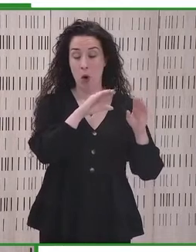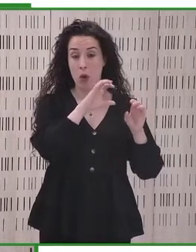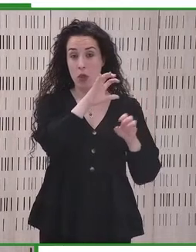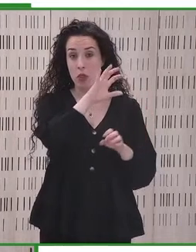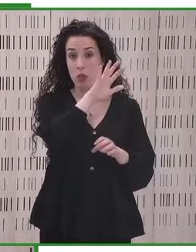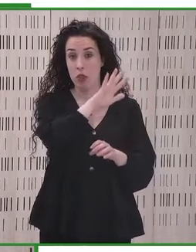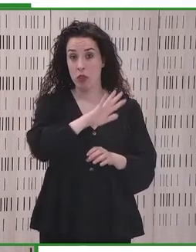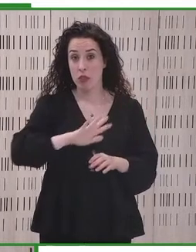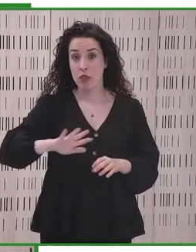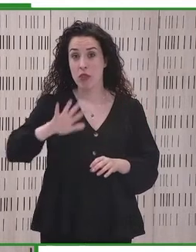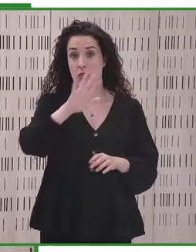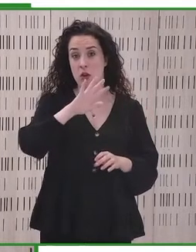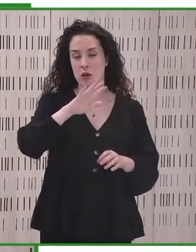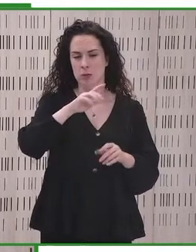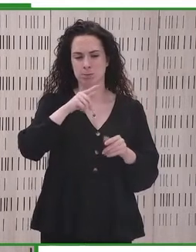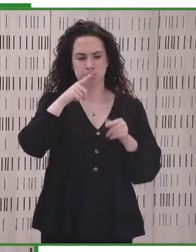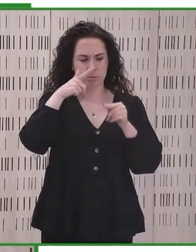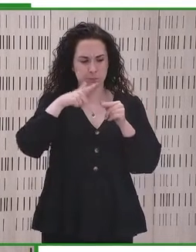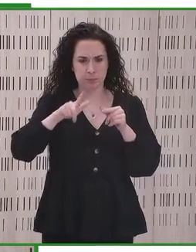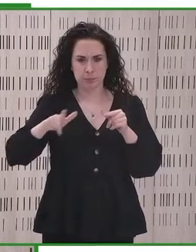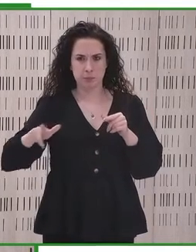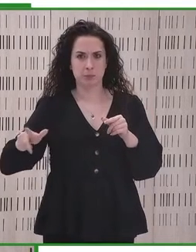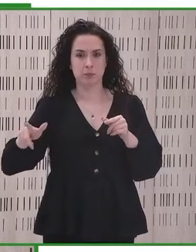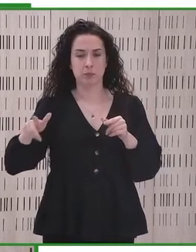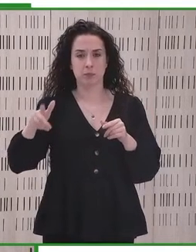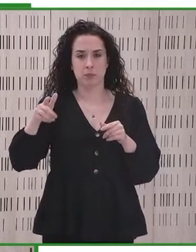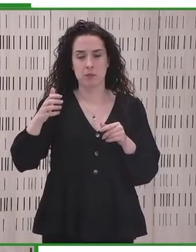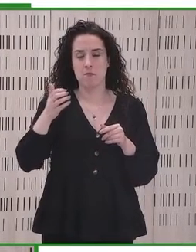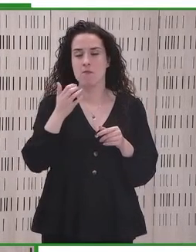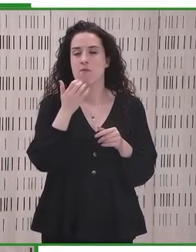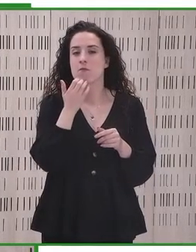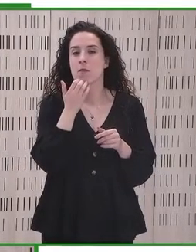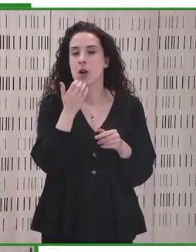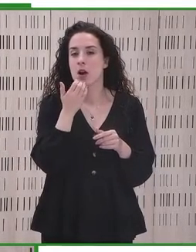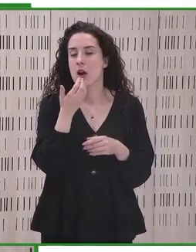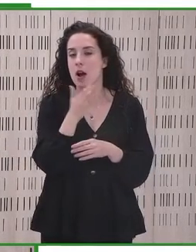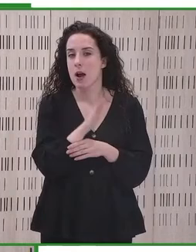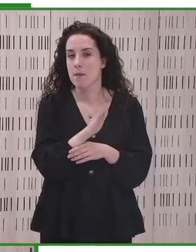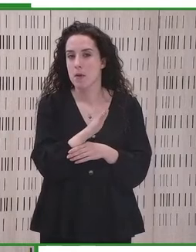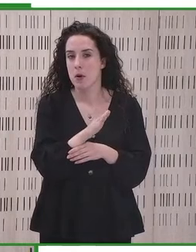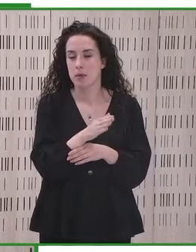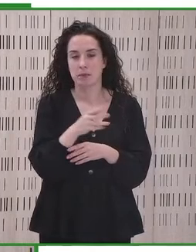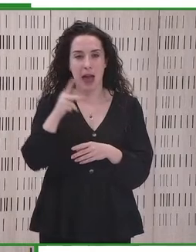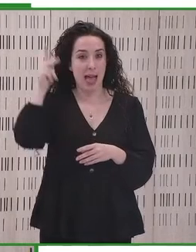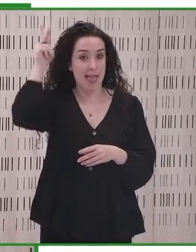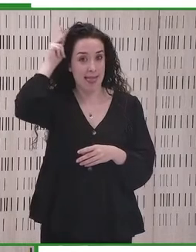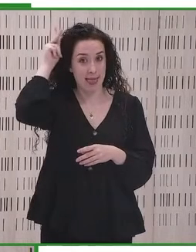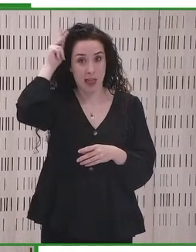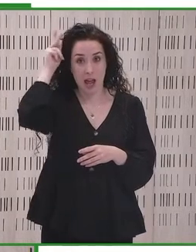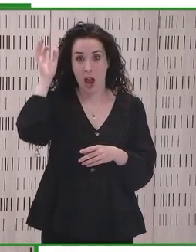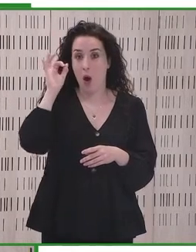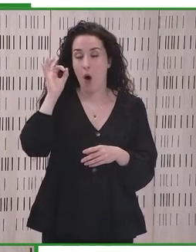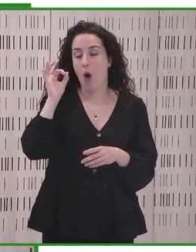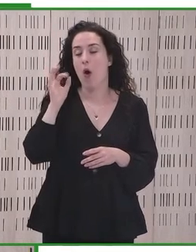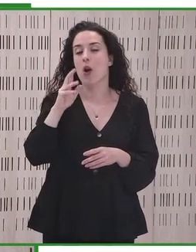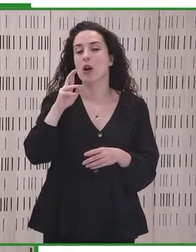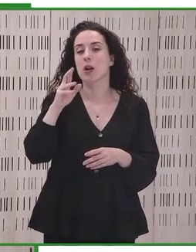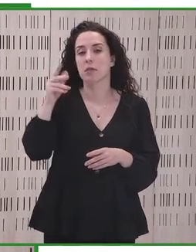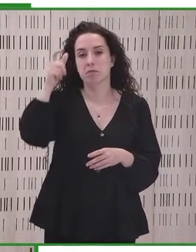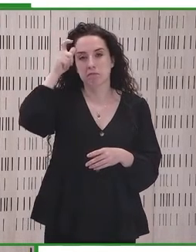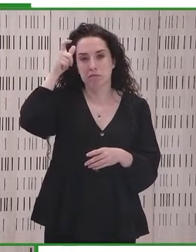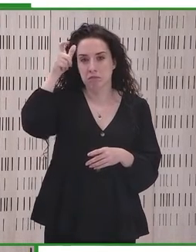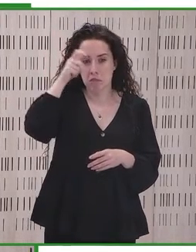zonas más remotas. Estoy pensando, por ejemplo, en poblaciones indígenas, en poblaciones rurales. Estoy